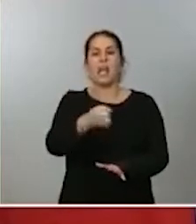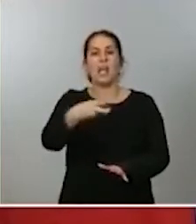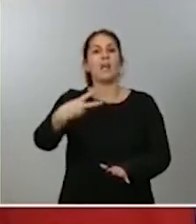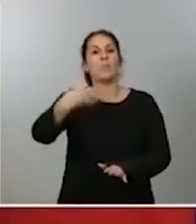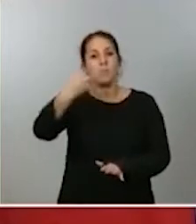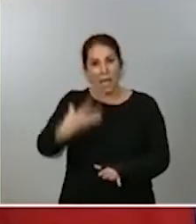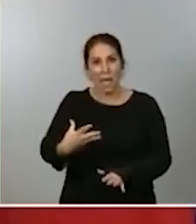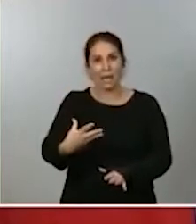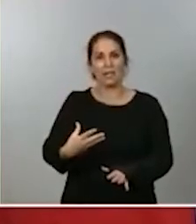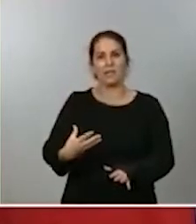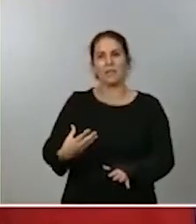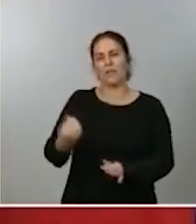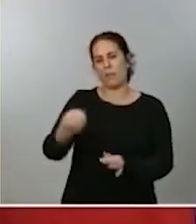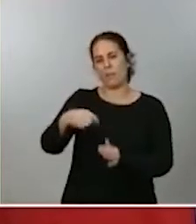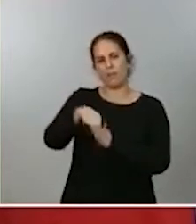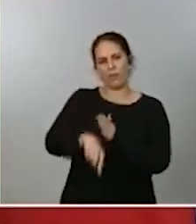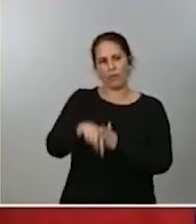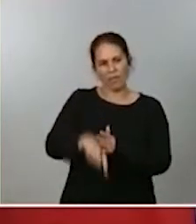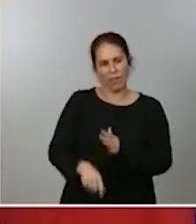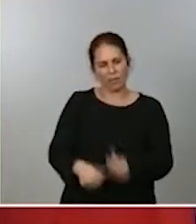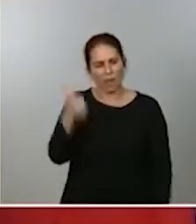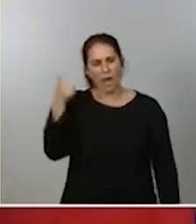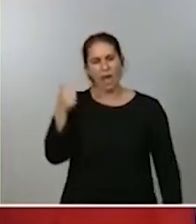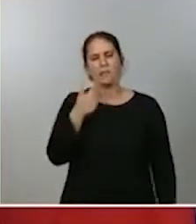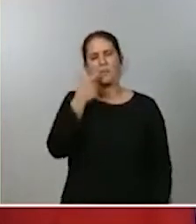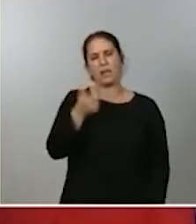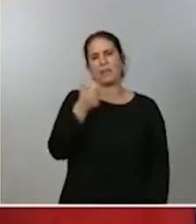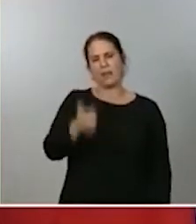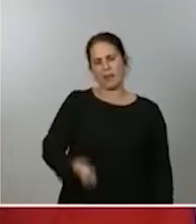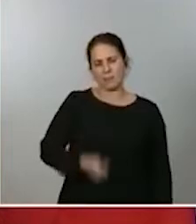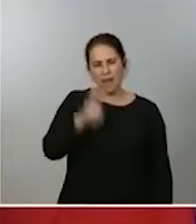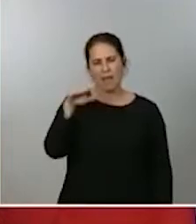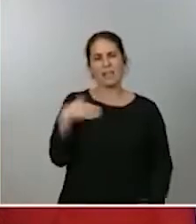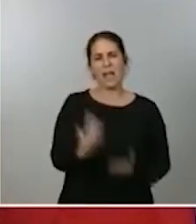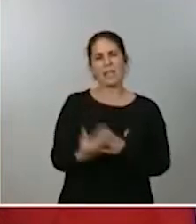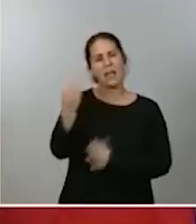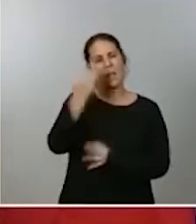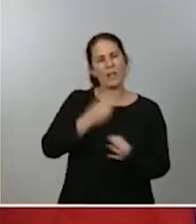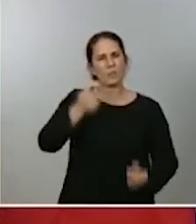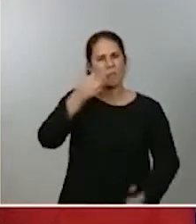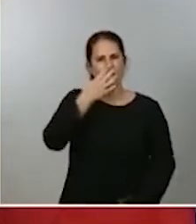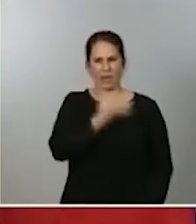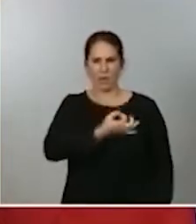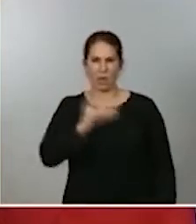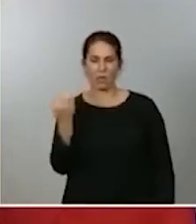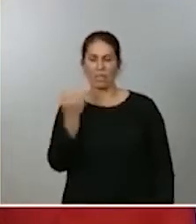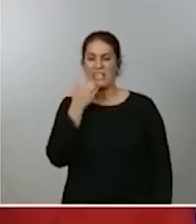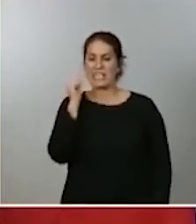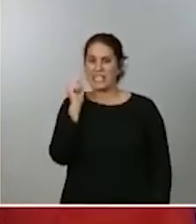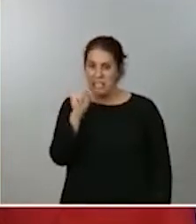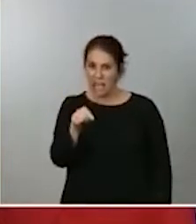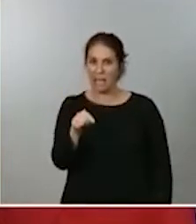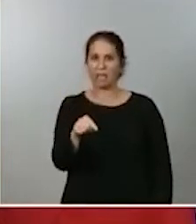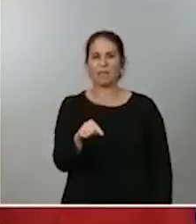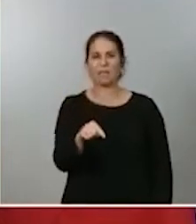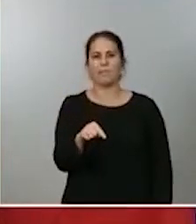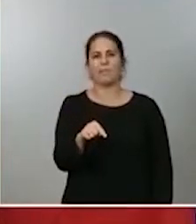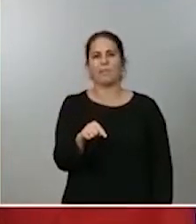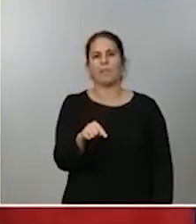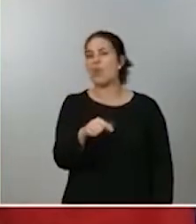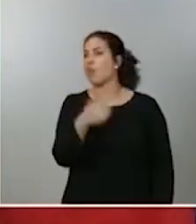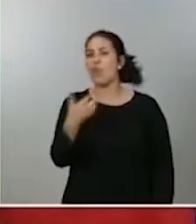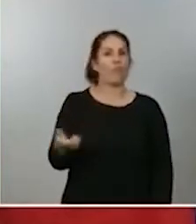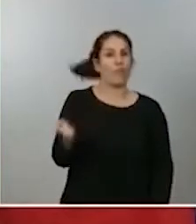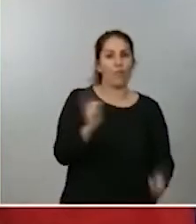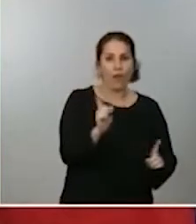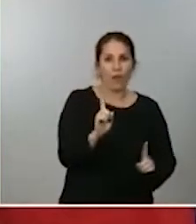sobre ellas mantenerlas en el tiempo hasta que los datos sean datos más adecuados y si esas medidas ojalá que no no funcionan pues habrá